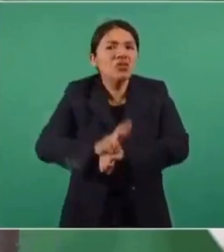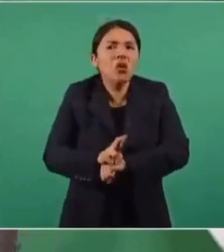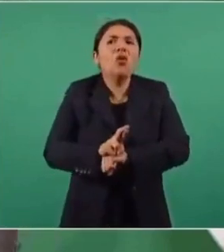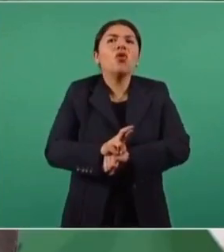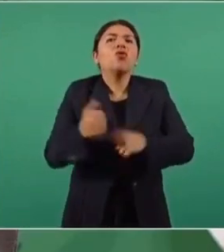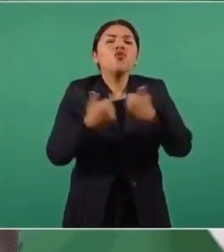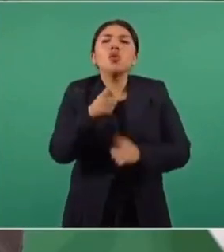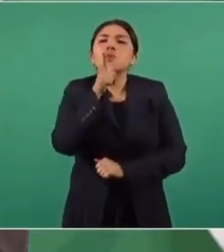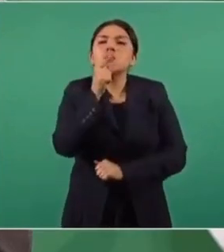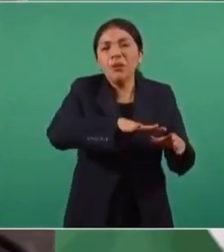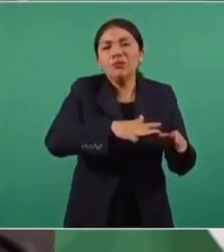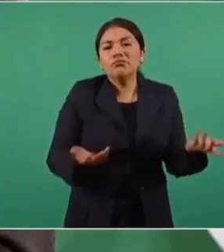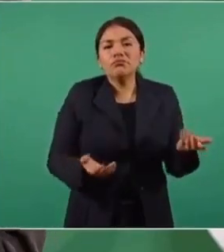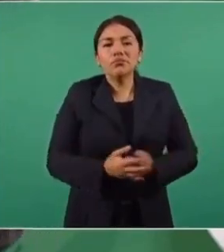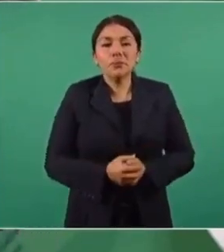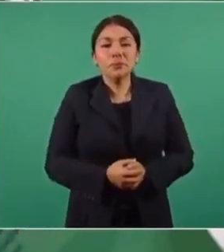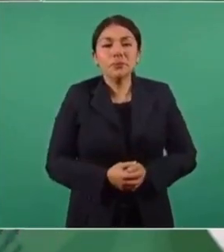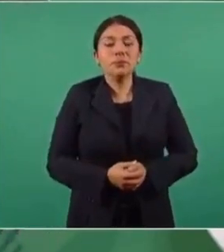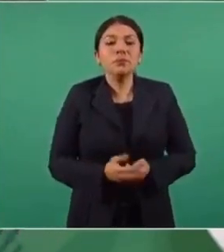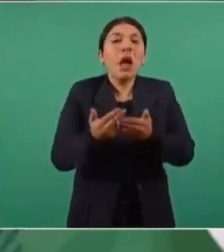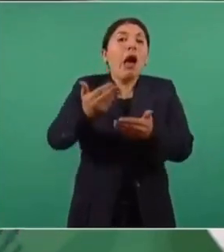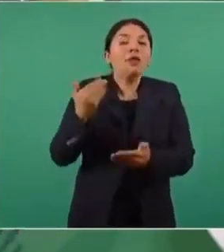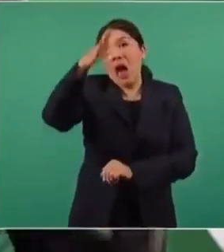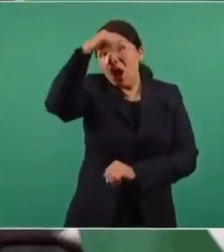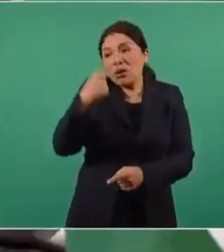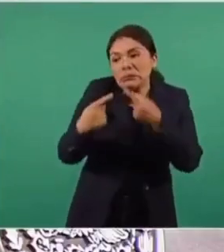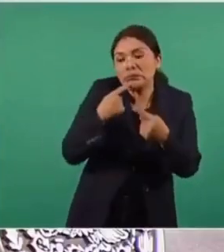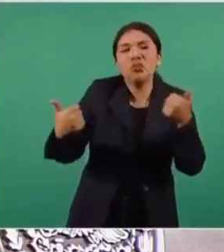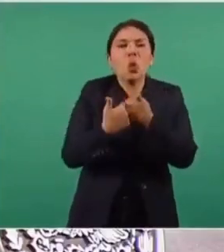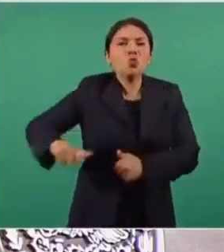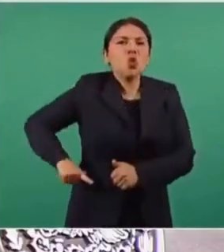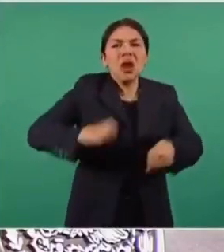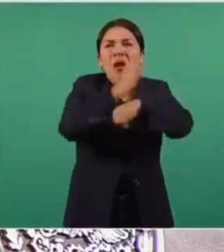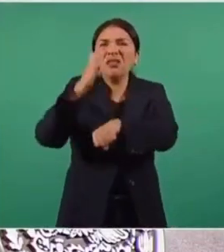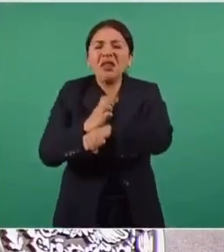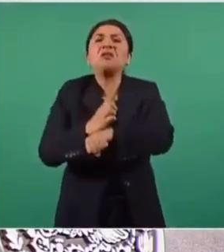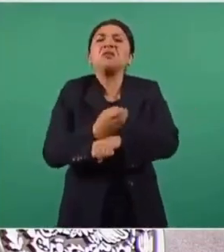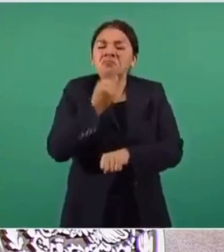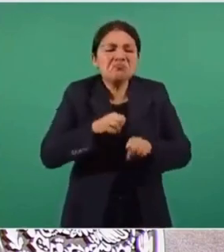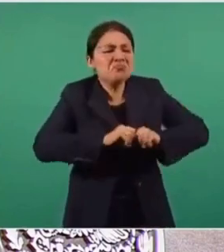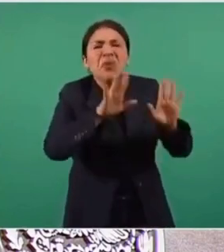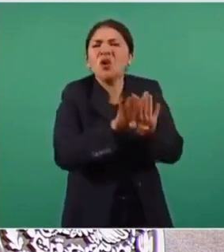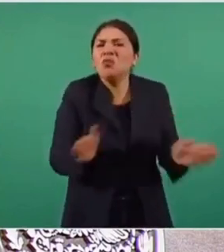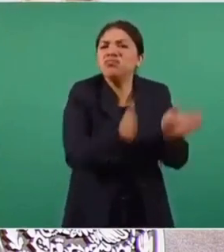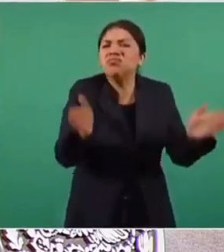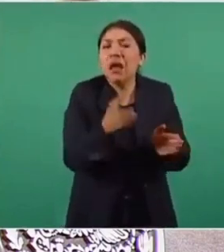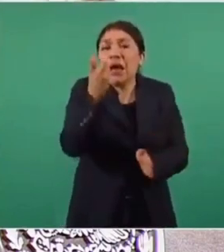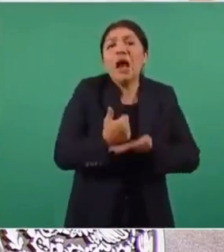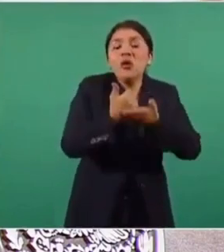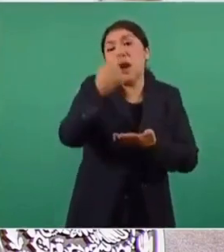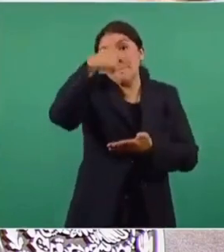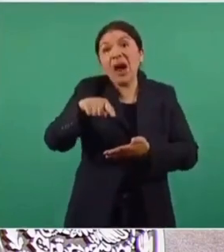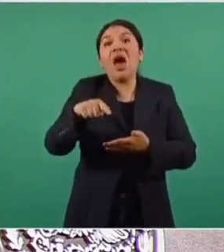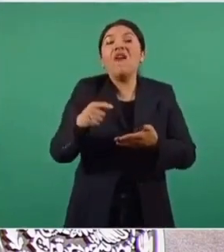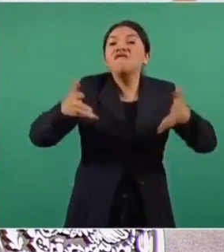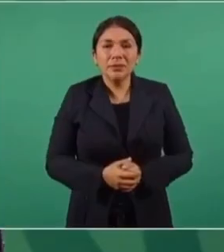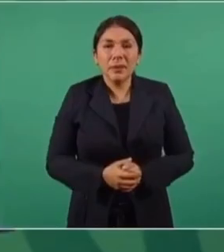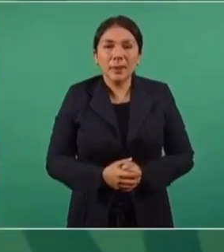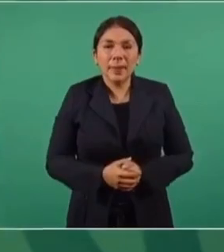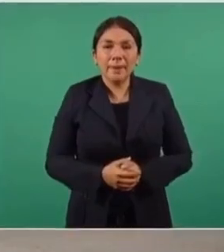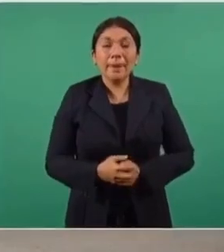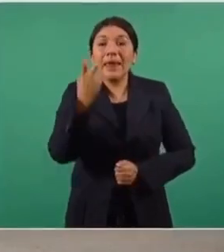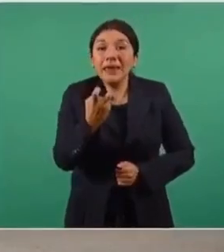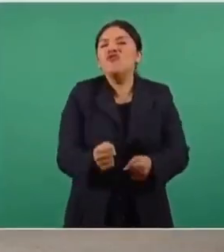de la policía en los municipios. Hacían acuerdos con gobiernos estatales. Entonces eso se arraigó. Les ayudaban a hacer el fraude en contra de nosotros.